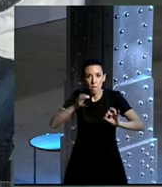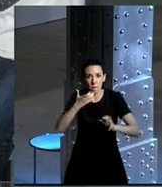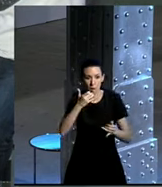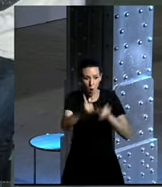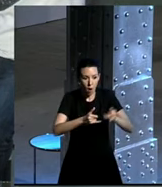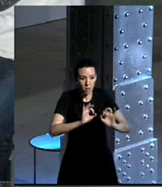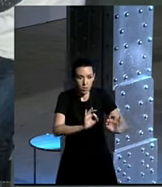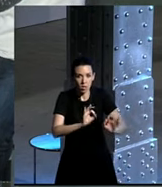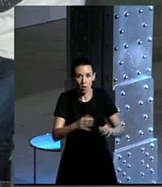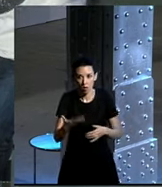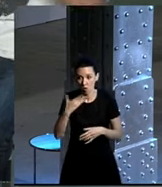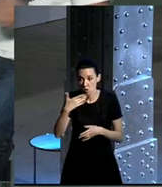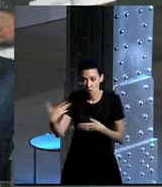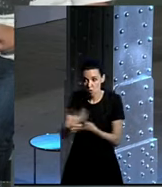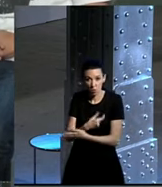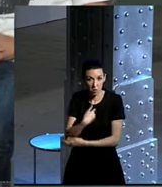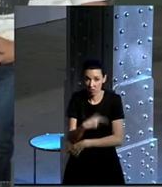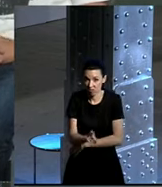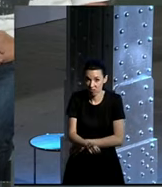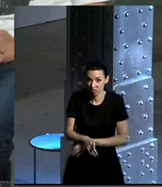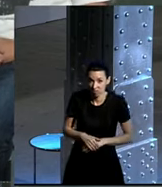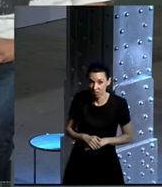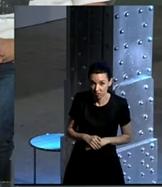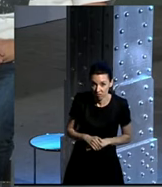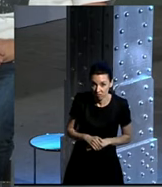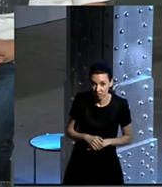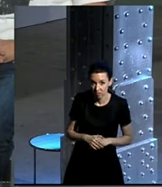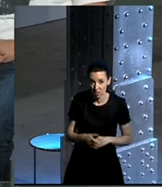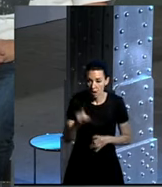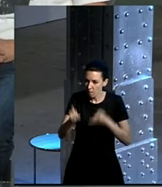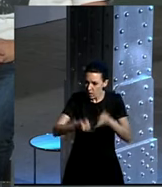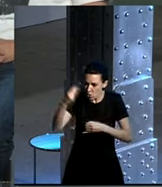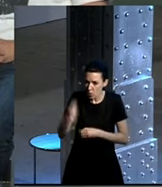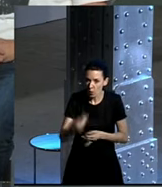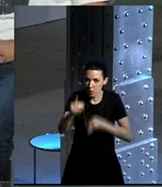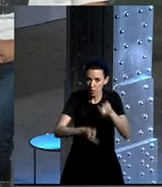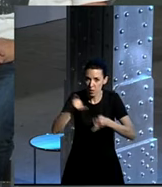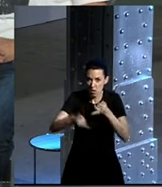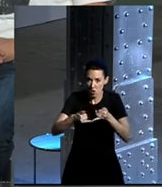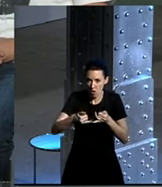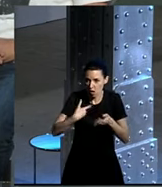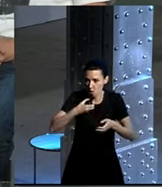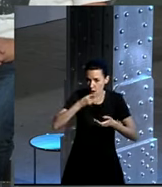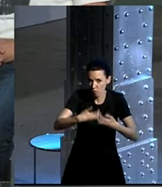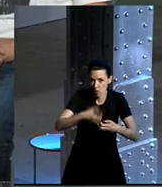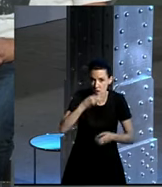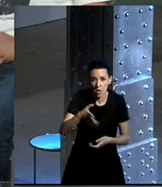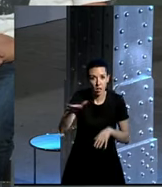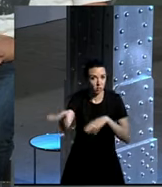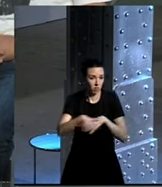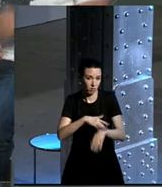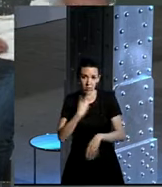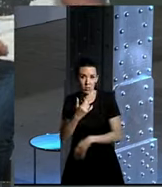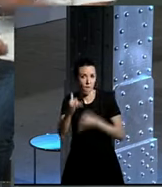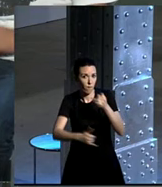bici... No conozco a todos, pero yo no mucho, la verdad. No, tu bici es una buena bici que te responde técnicamente, ¿no? Yo